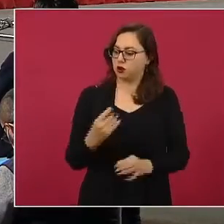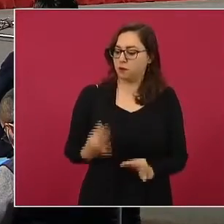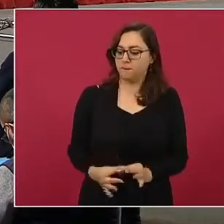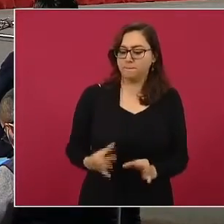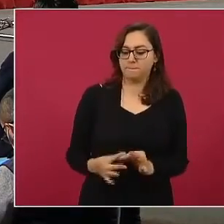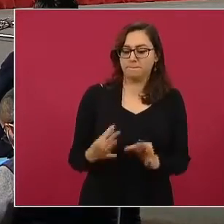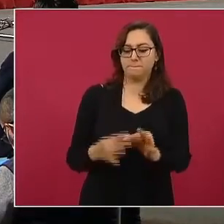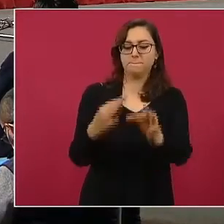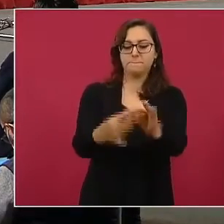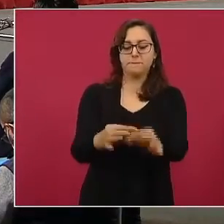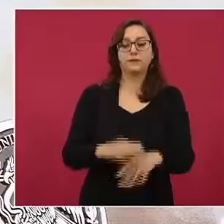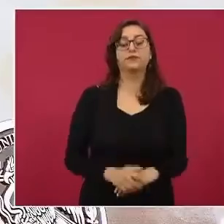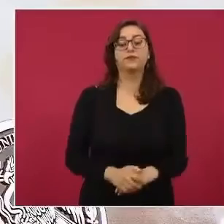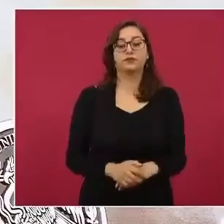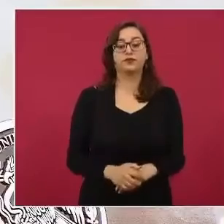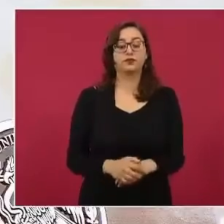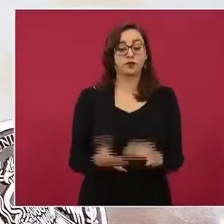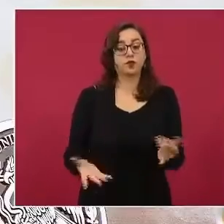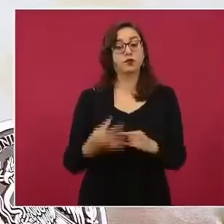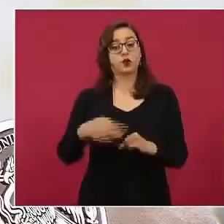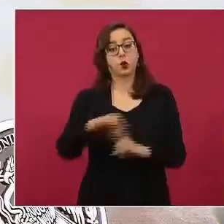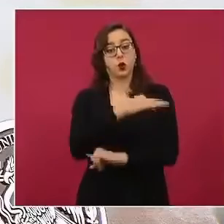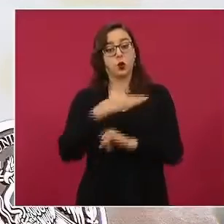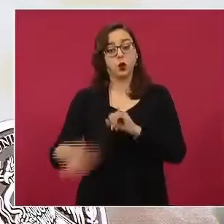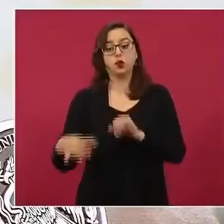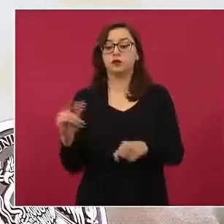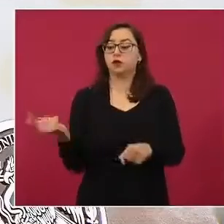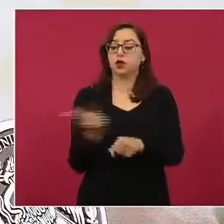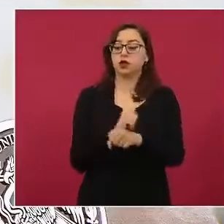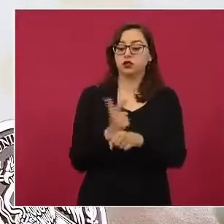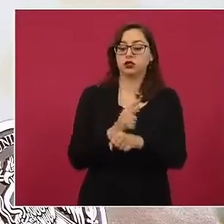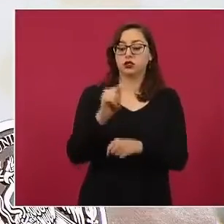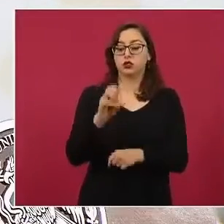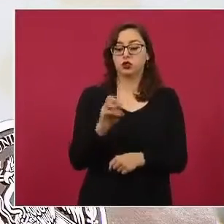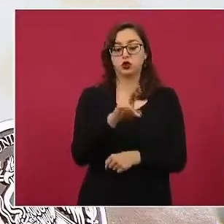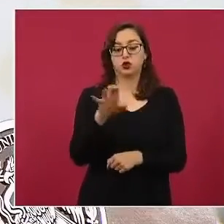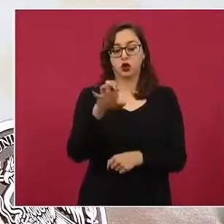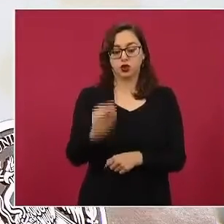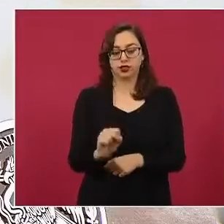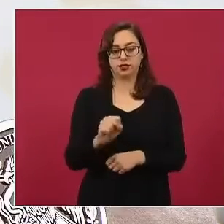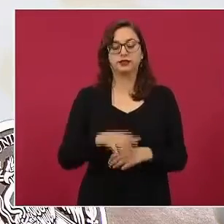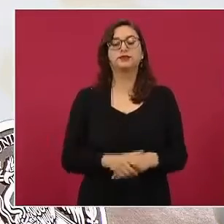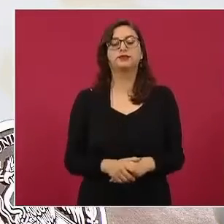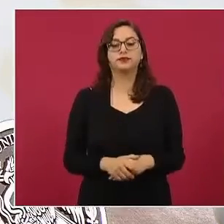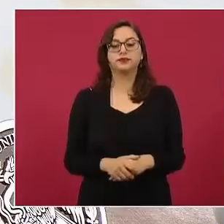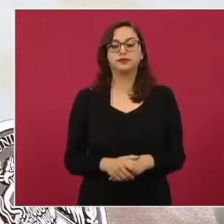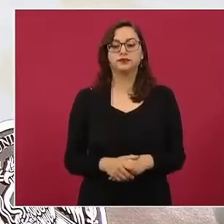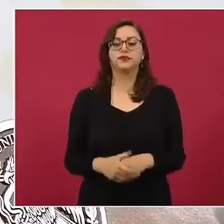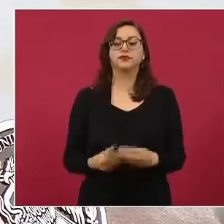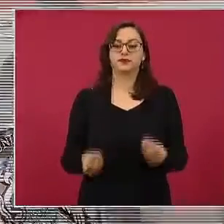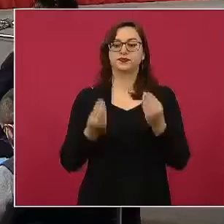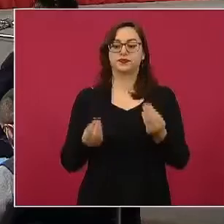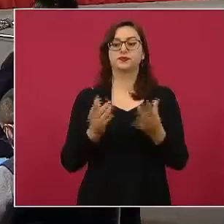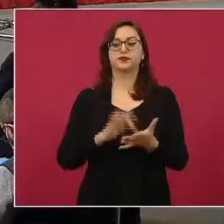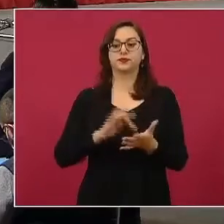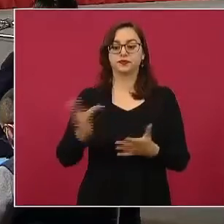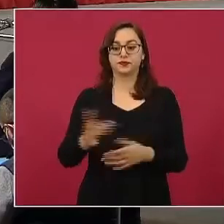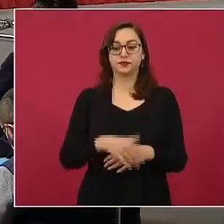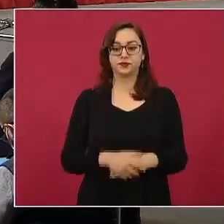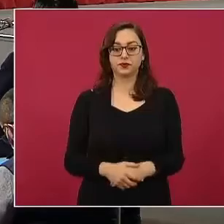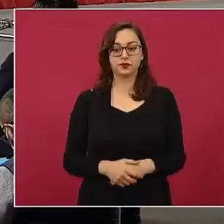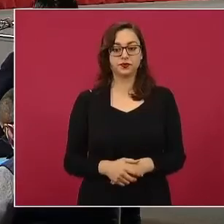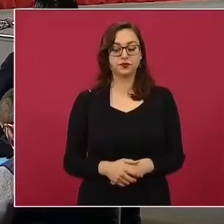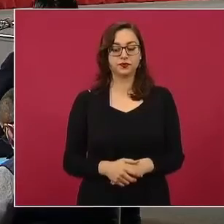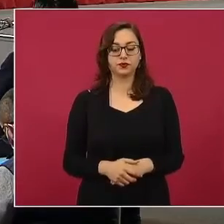licenciado Torres hablará posterior al canciller. Muchas gracias. En el primer